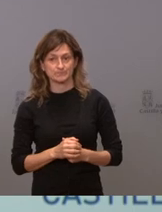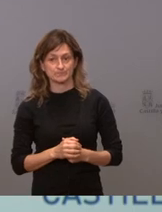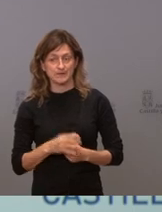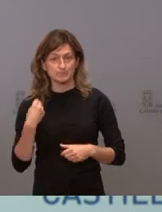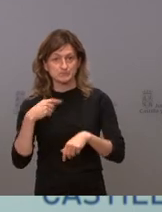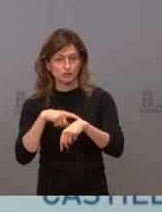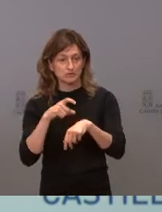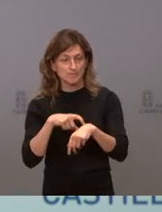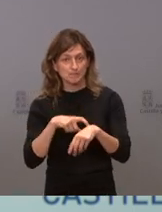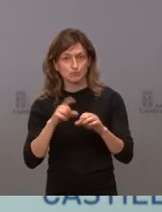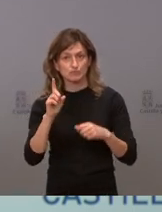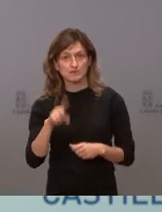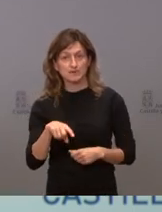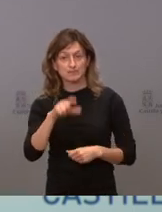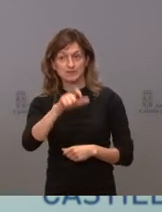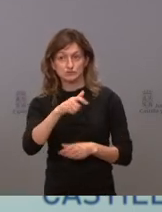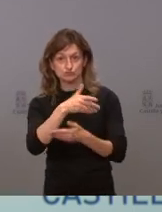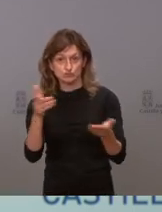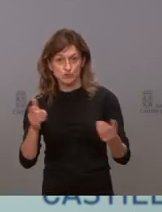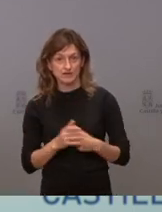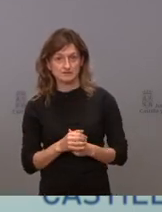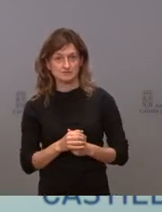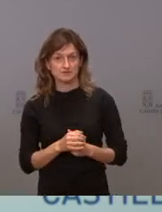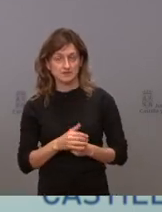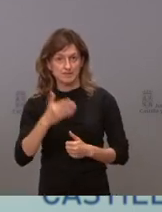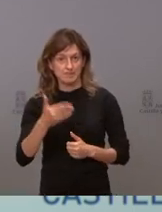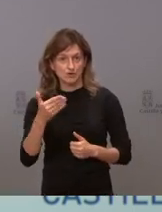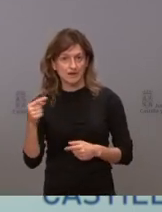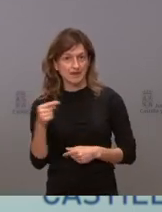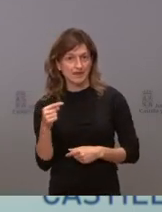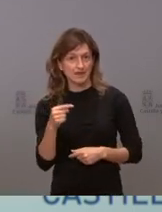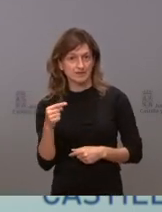la vez la población valora muy negativamente